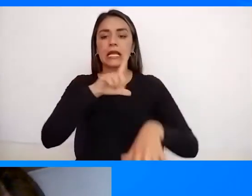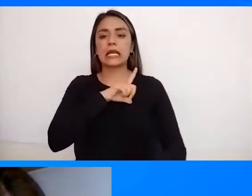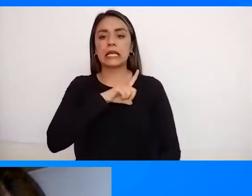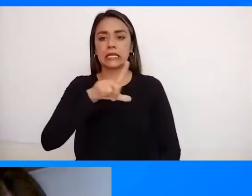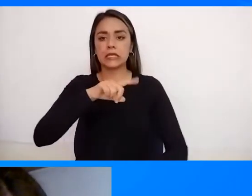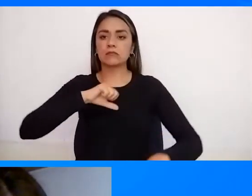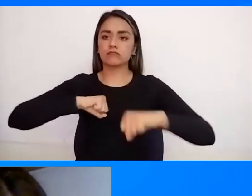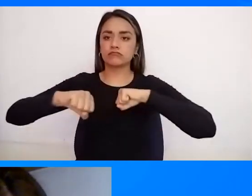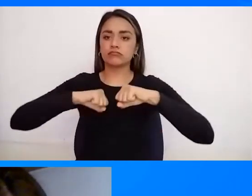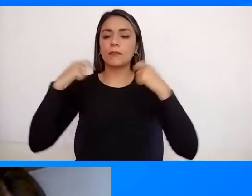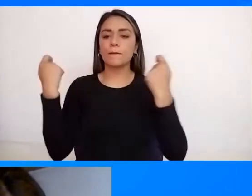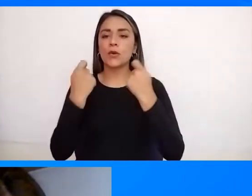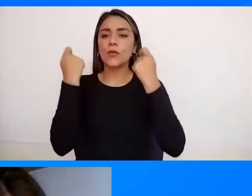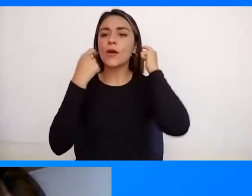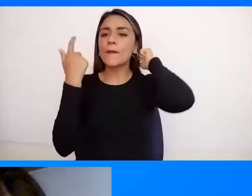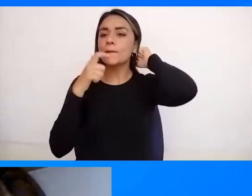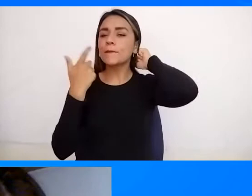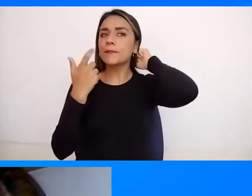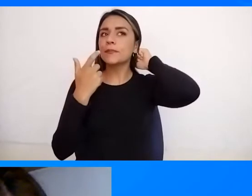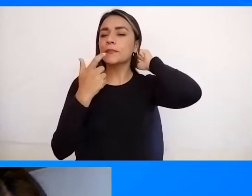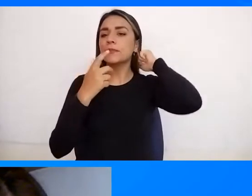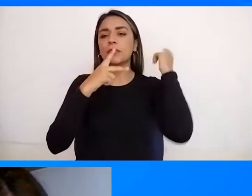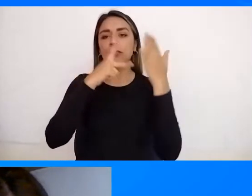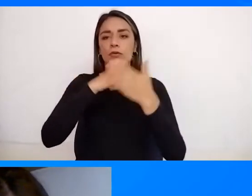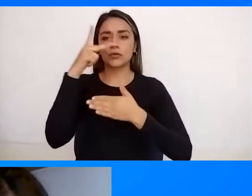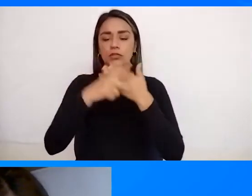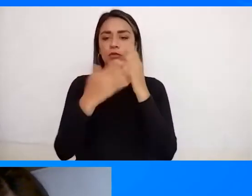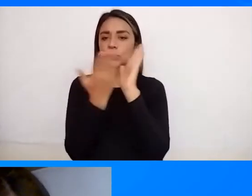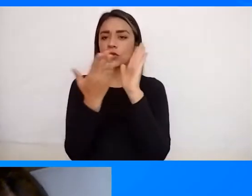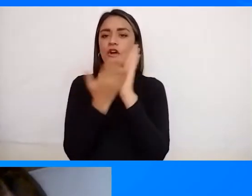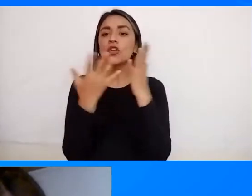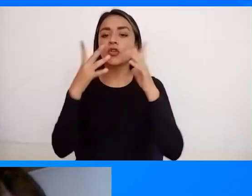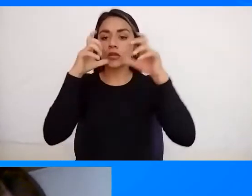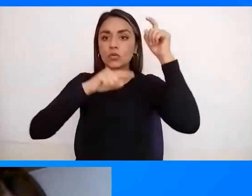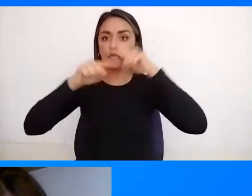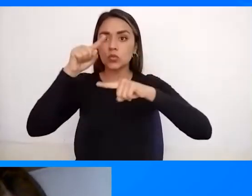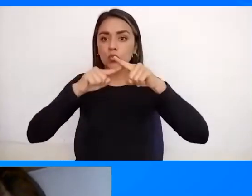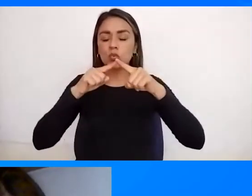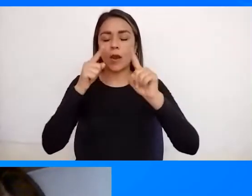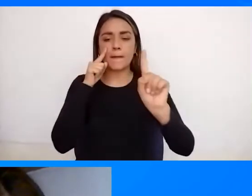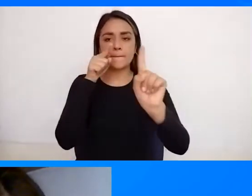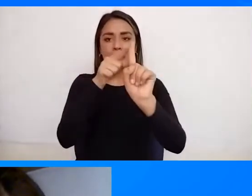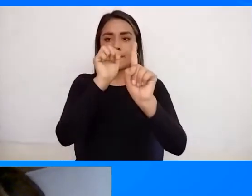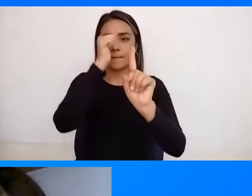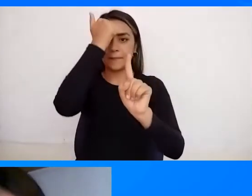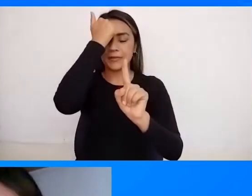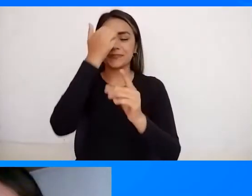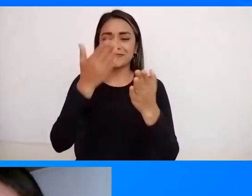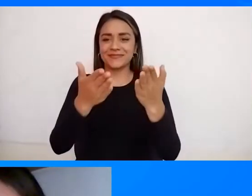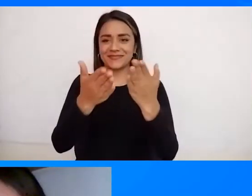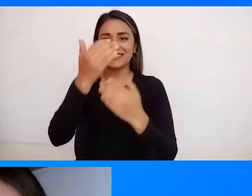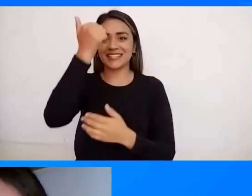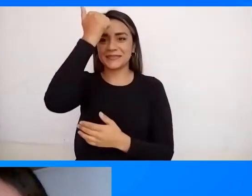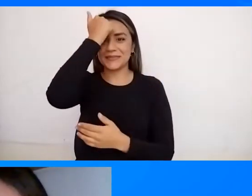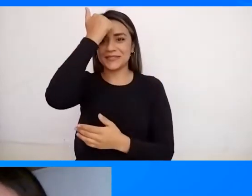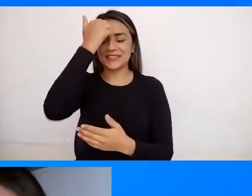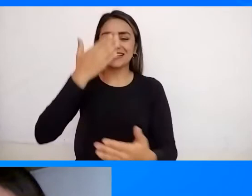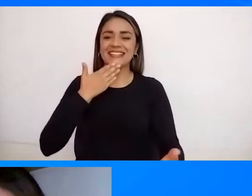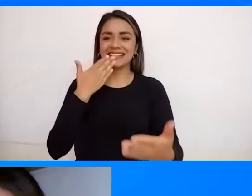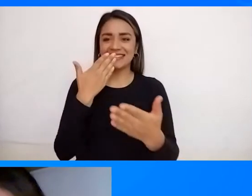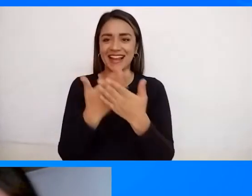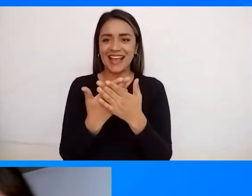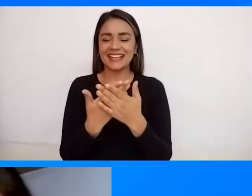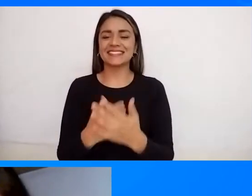gestiona y promueve proyectos educativos En donde el turismo es el protagonista Profe, muchísimas gracias de nuevo